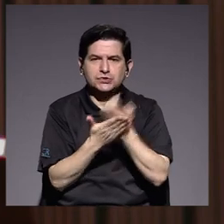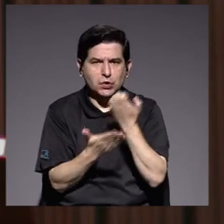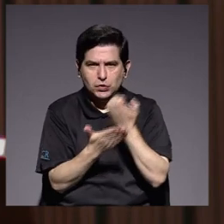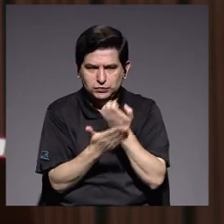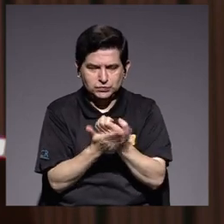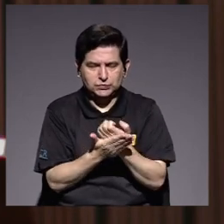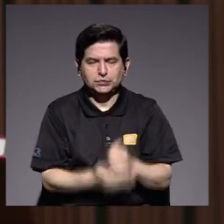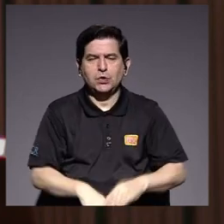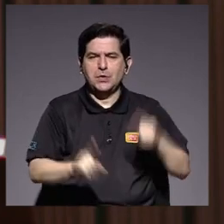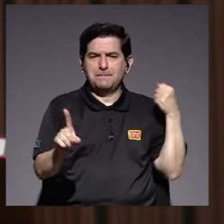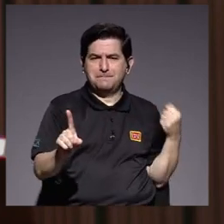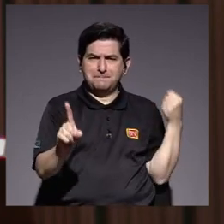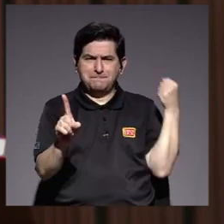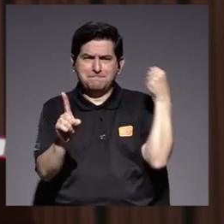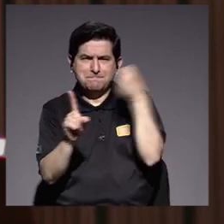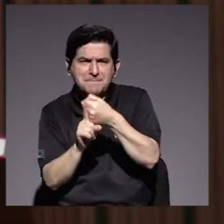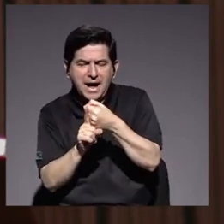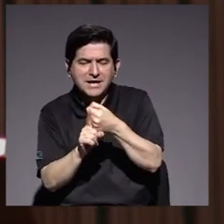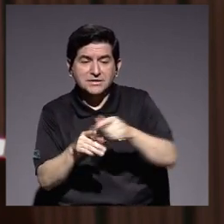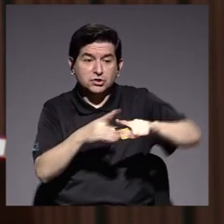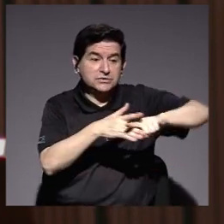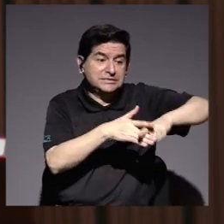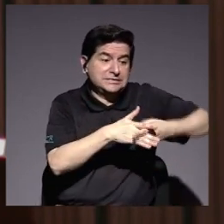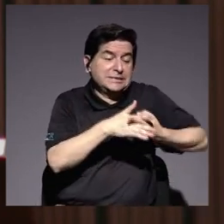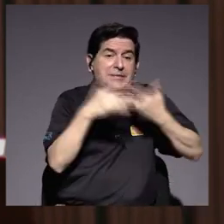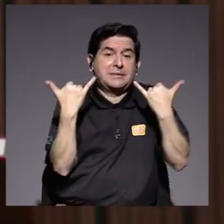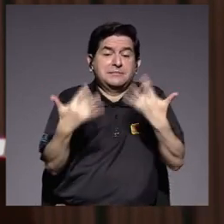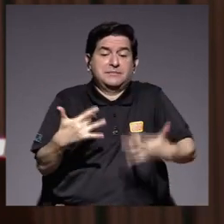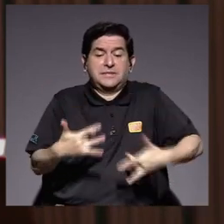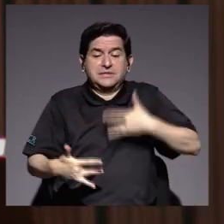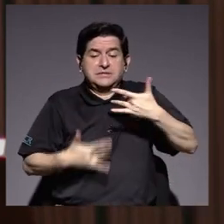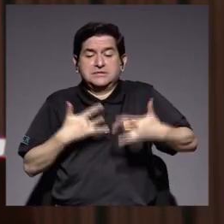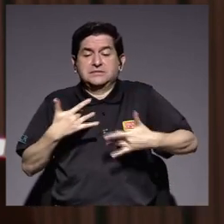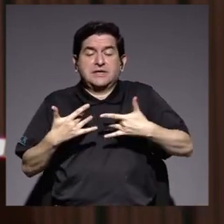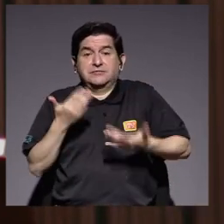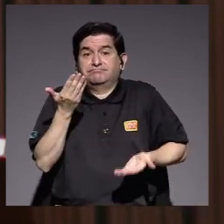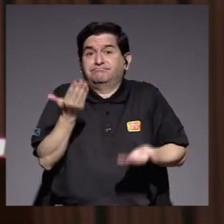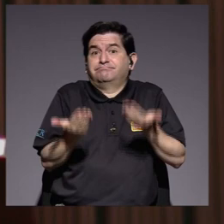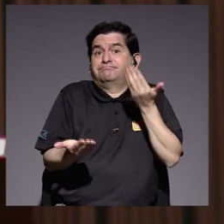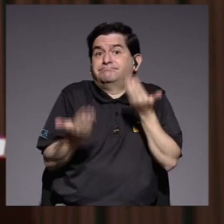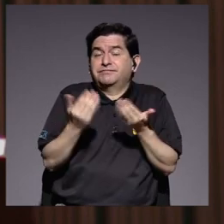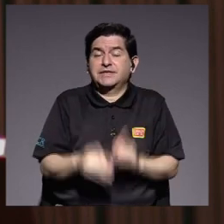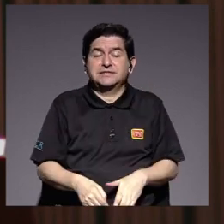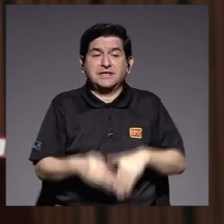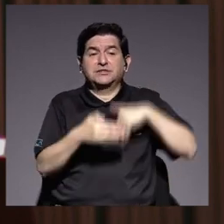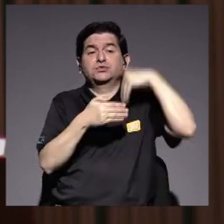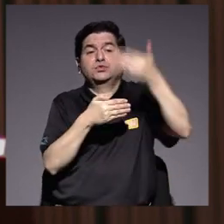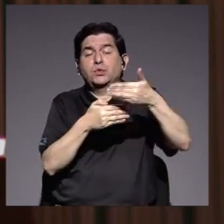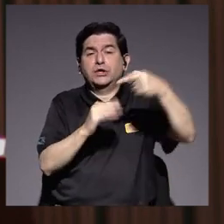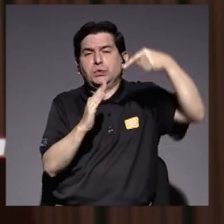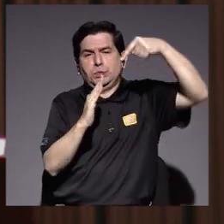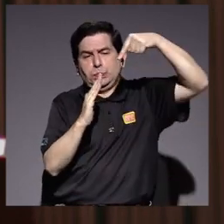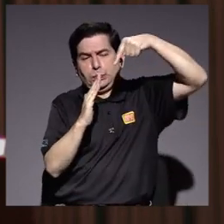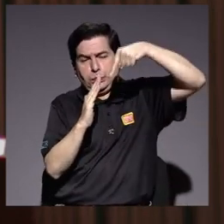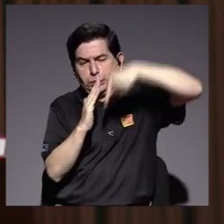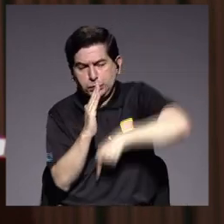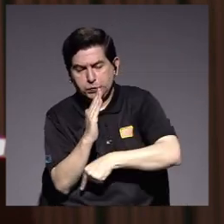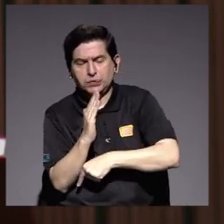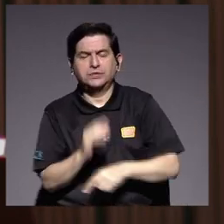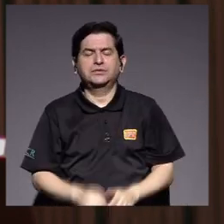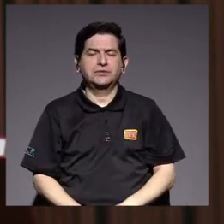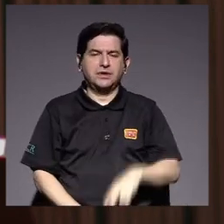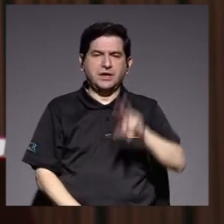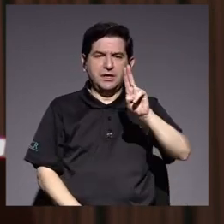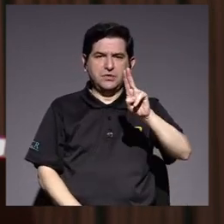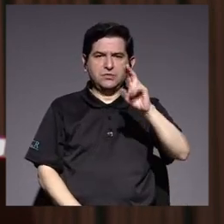cuyos impactos recién empezamos a sentir y seguramente se agravarán. En la Universidad de